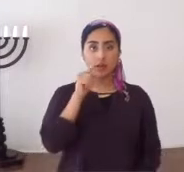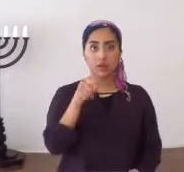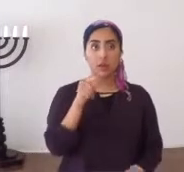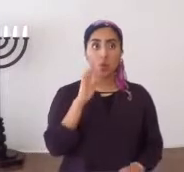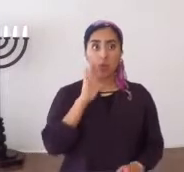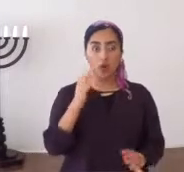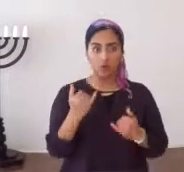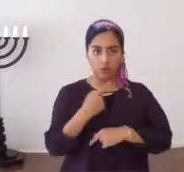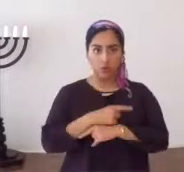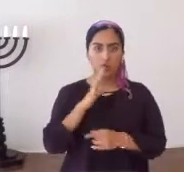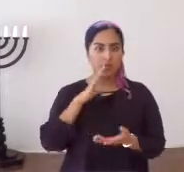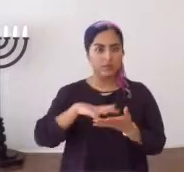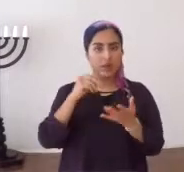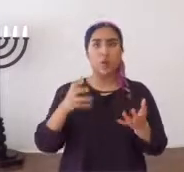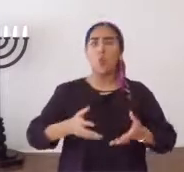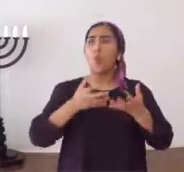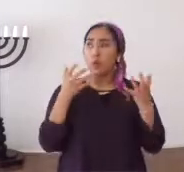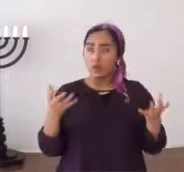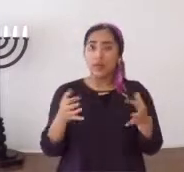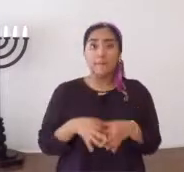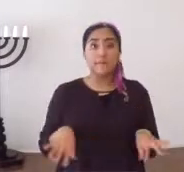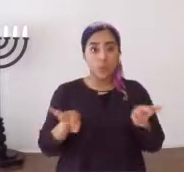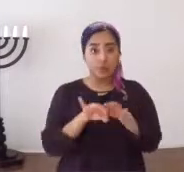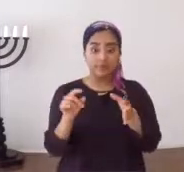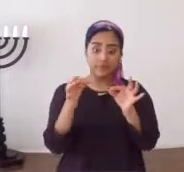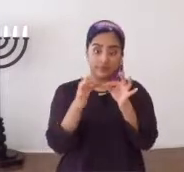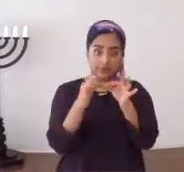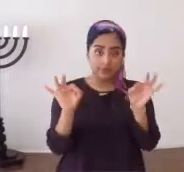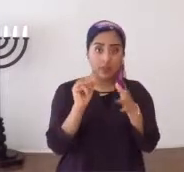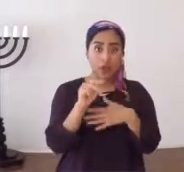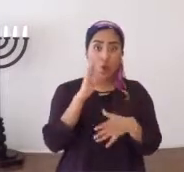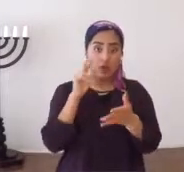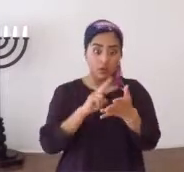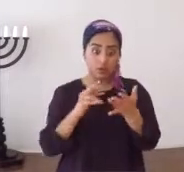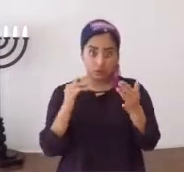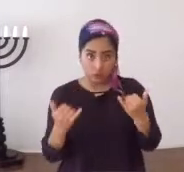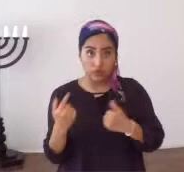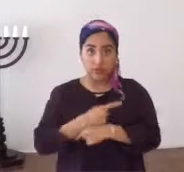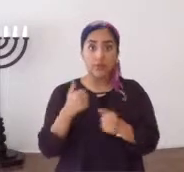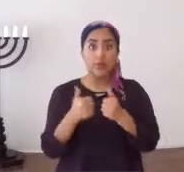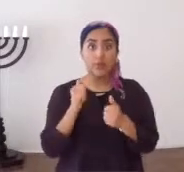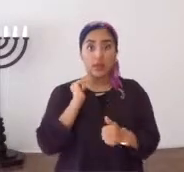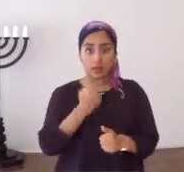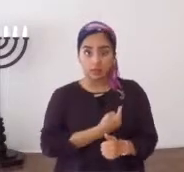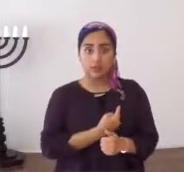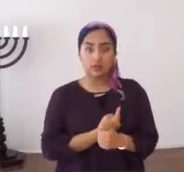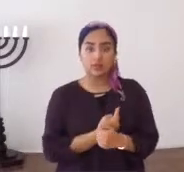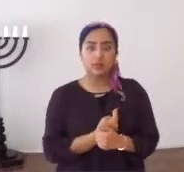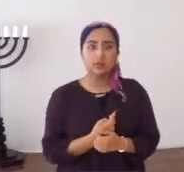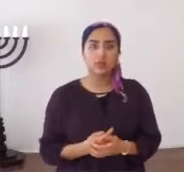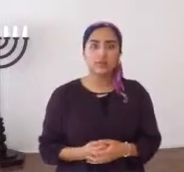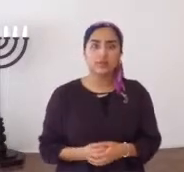Y usted va hoy a aprender algo muy importante. Esta cita que usted va a leer hoy con nosotros.